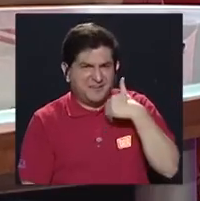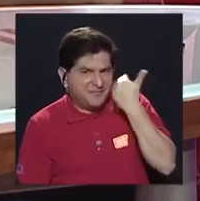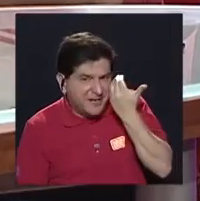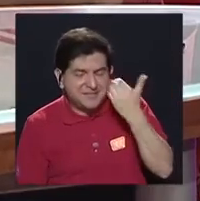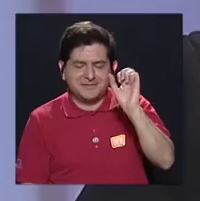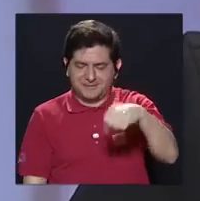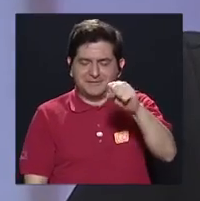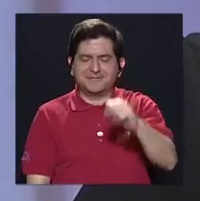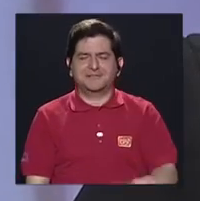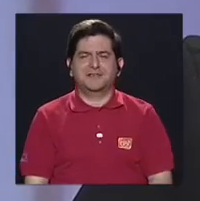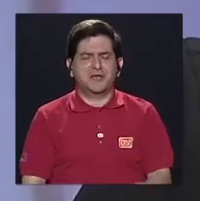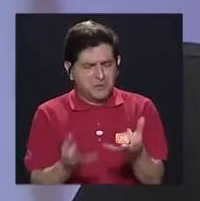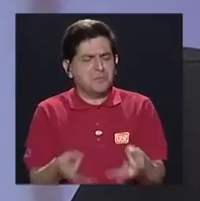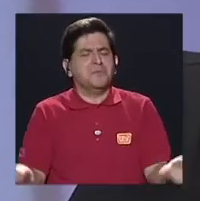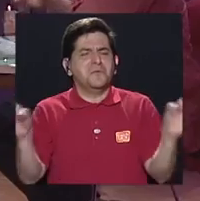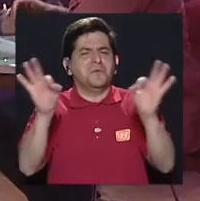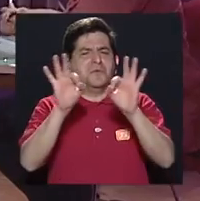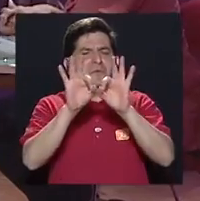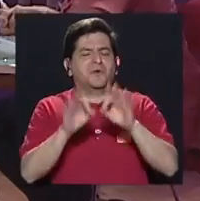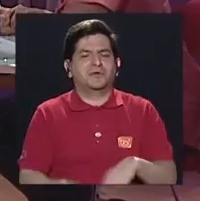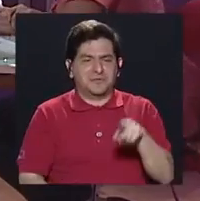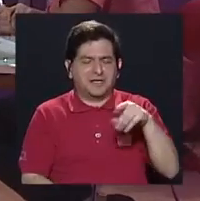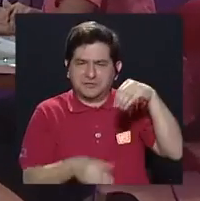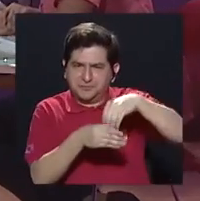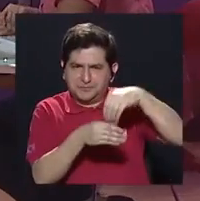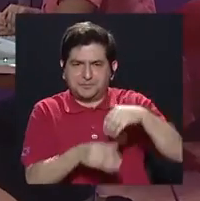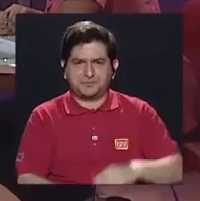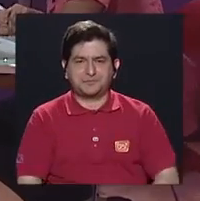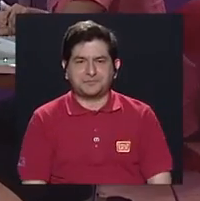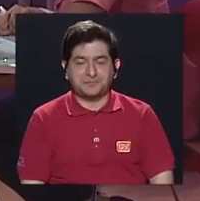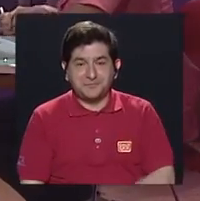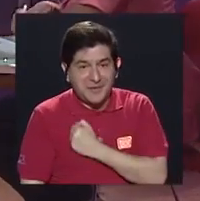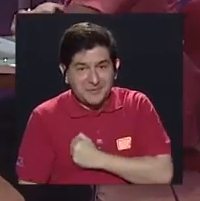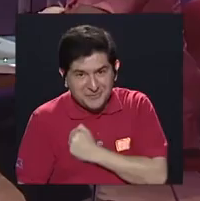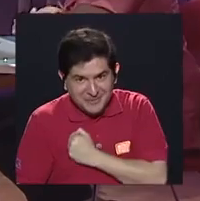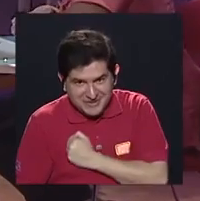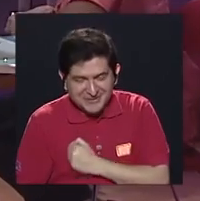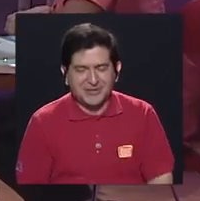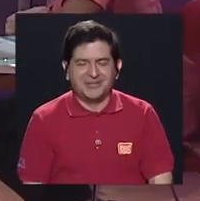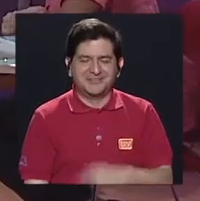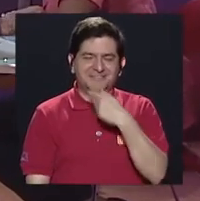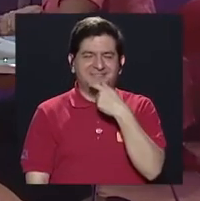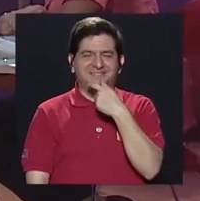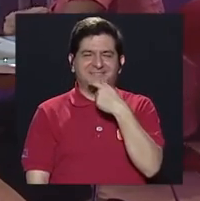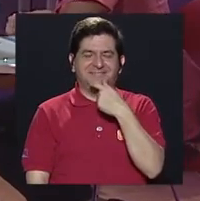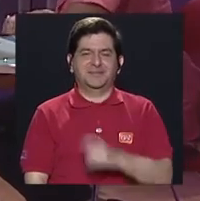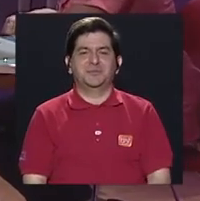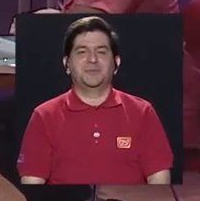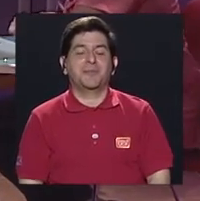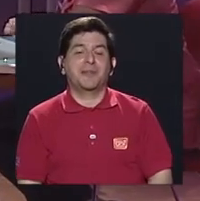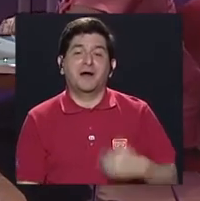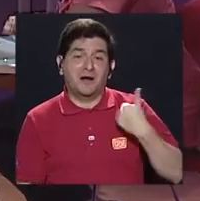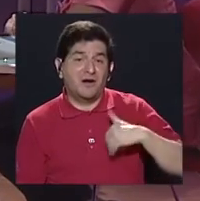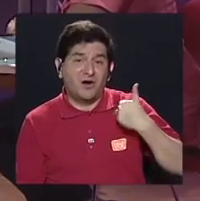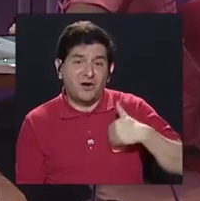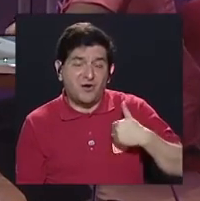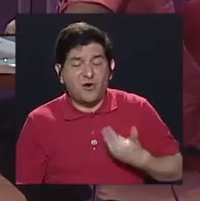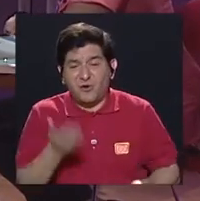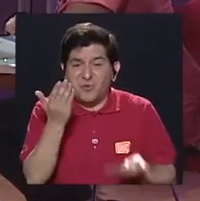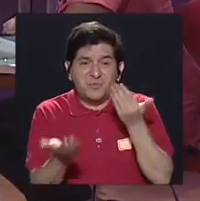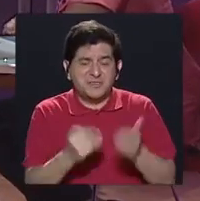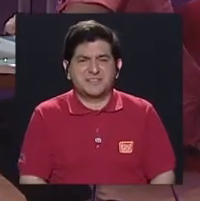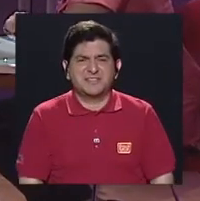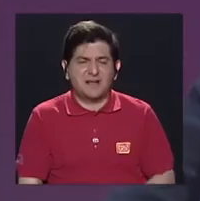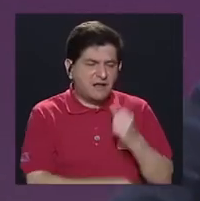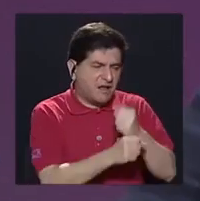que va a ser muy importante también, ¿verdad? Ah, perdón. Sí. Que los hombres se van más como a la parte